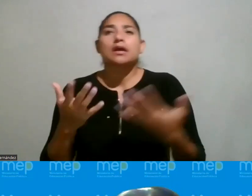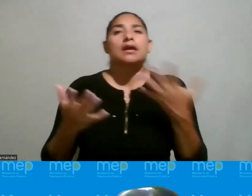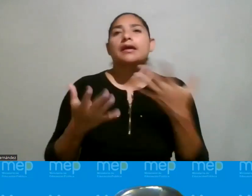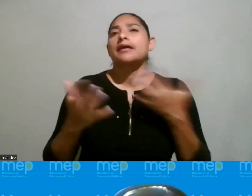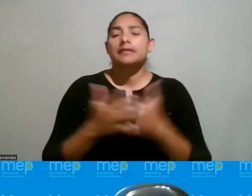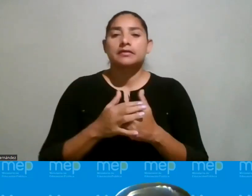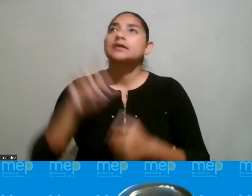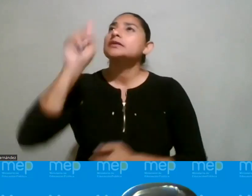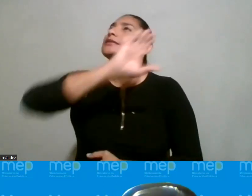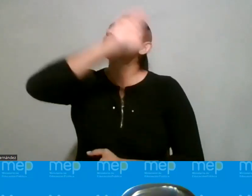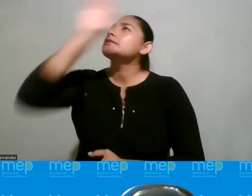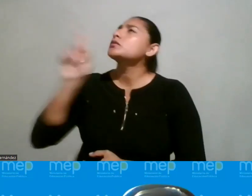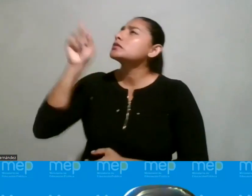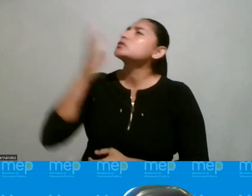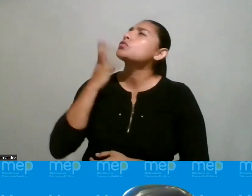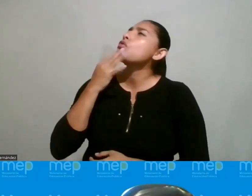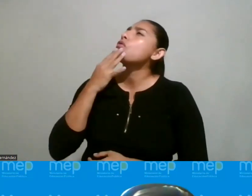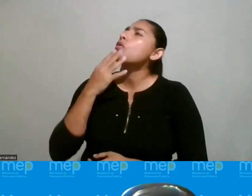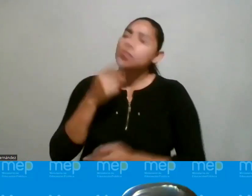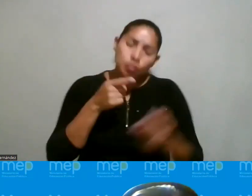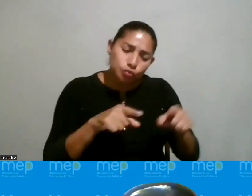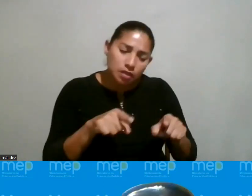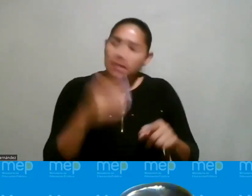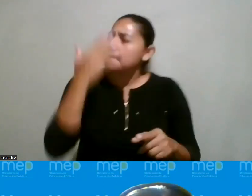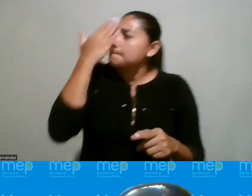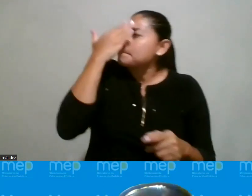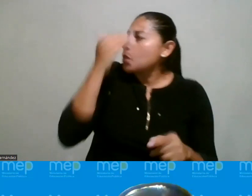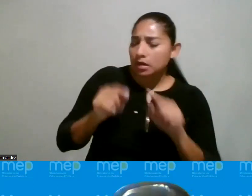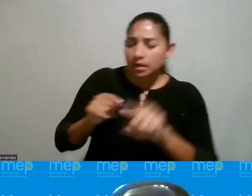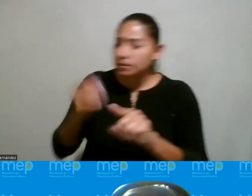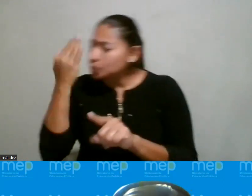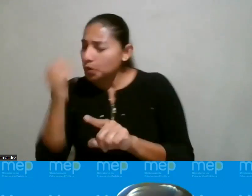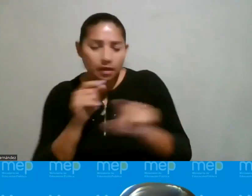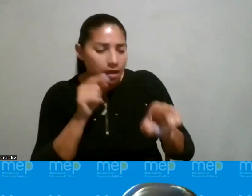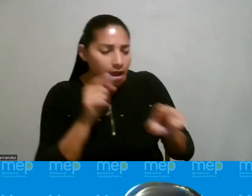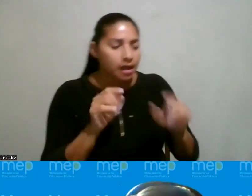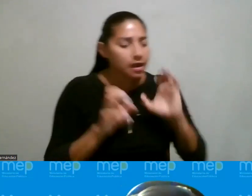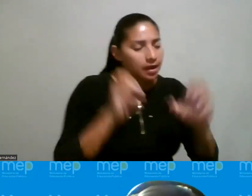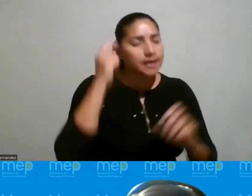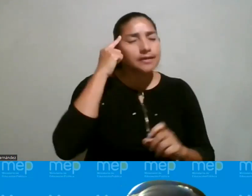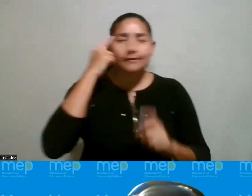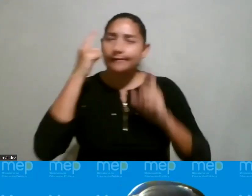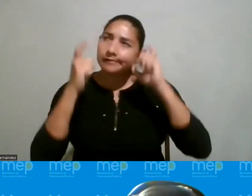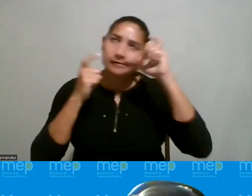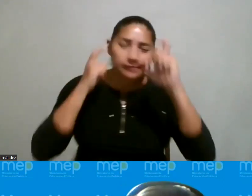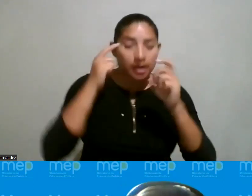el cielo es de este color? ¿Por qué pasa tal cosa? ¿Por qué pasa tal otra? Y ese elemento es fundamental, ¿verdad? Esa curiosidad,